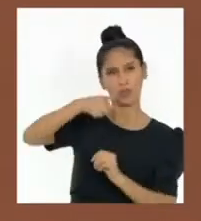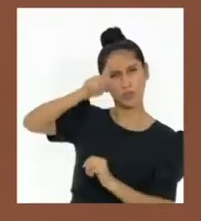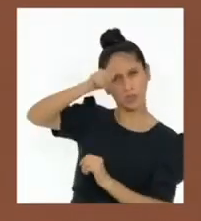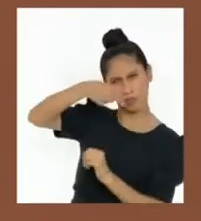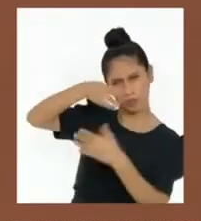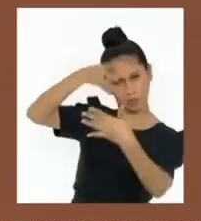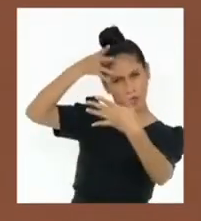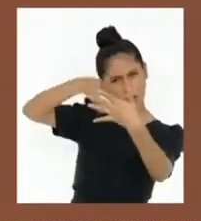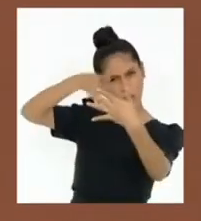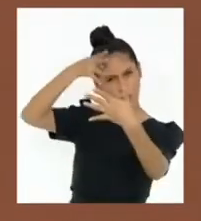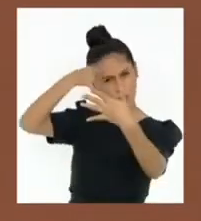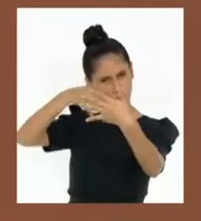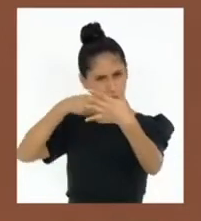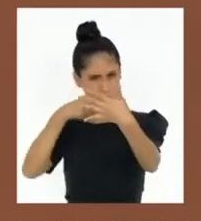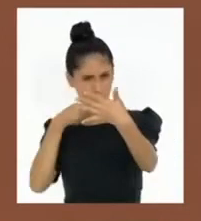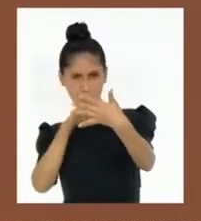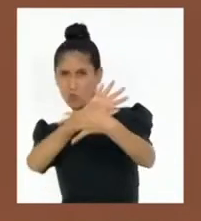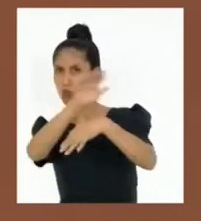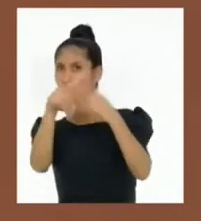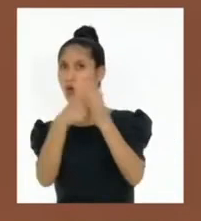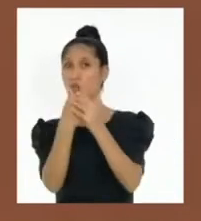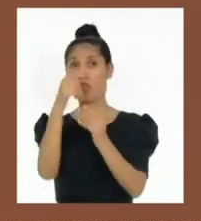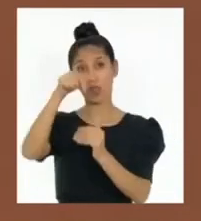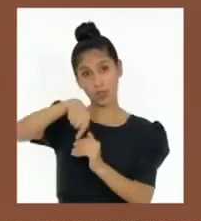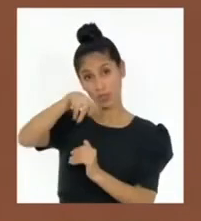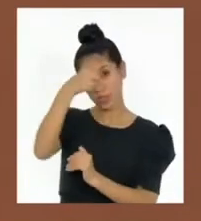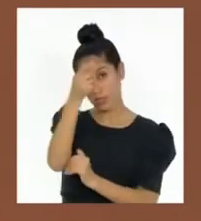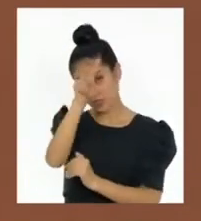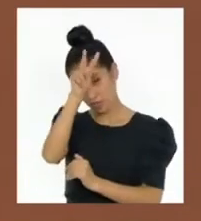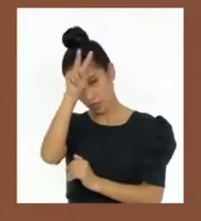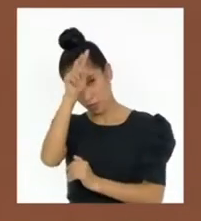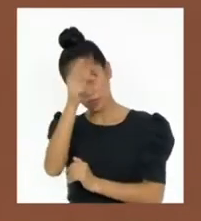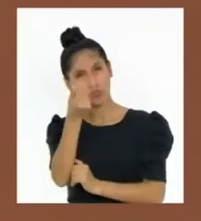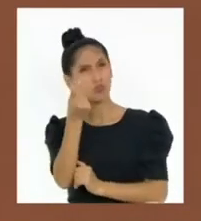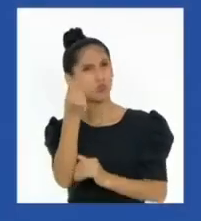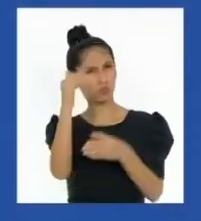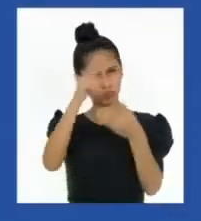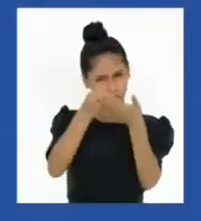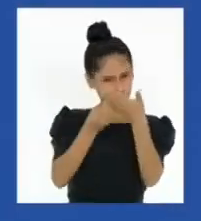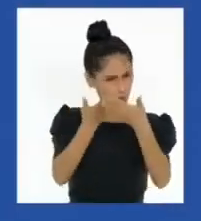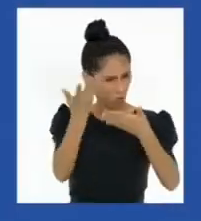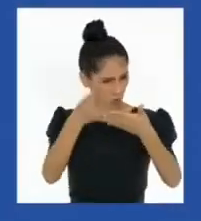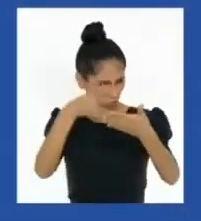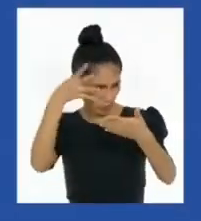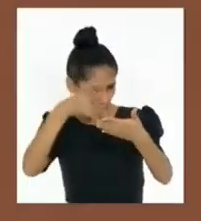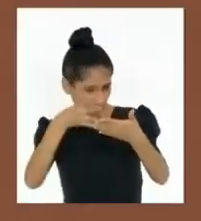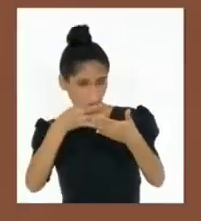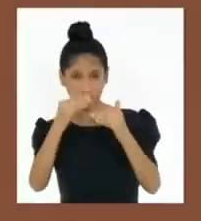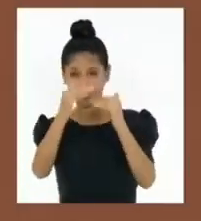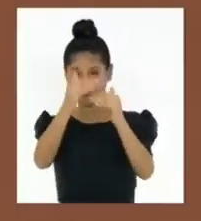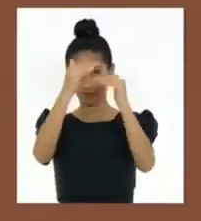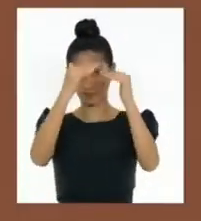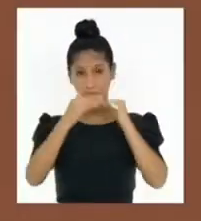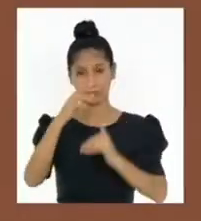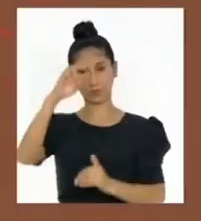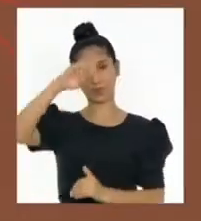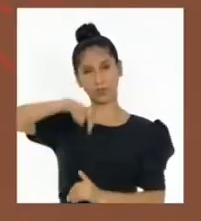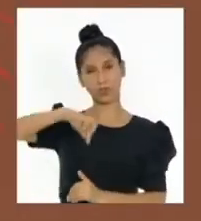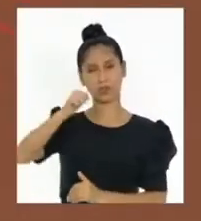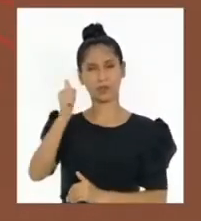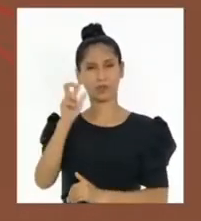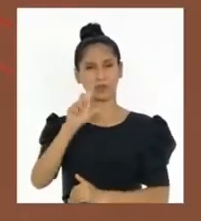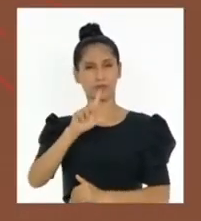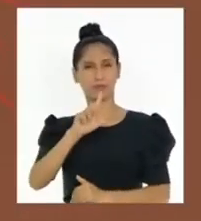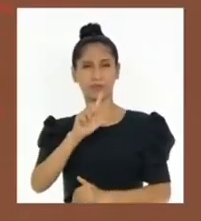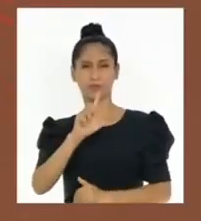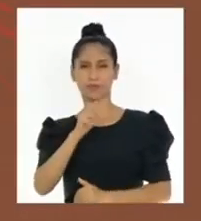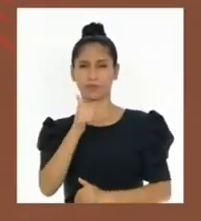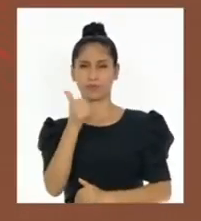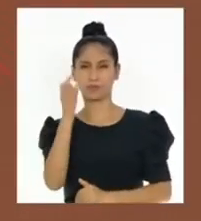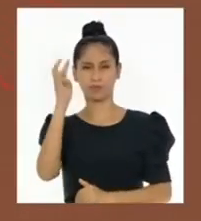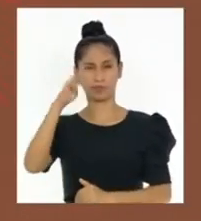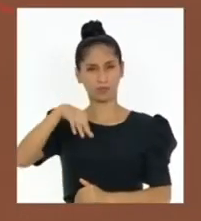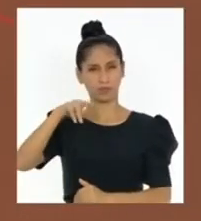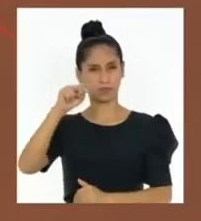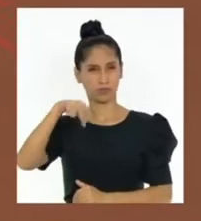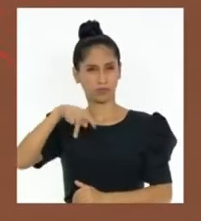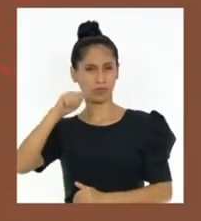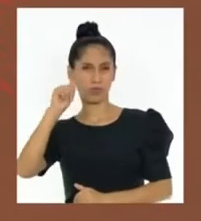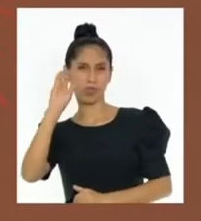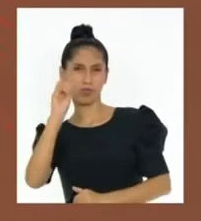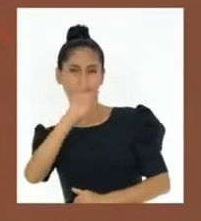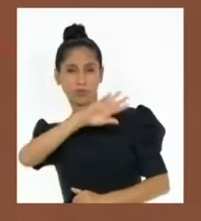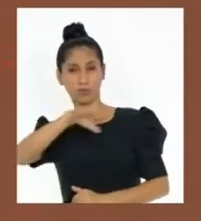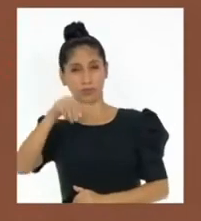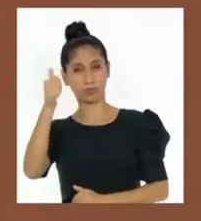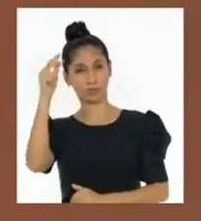Bien investigado. Finalmente, hablemos del Parlamento Andino. Es una institución de control político de la comunidad